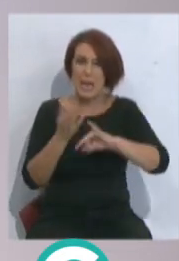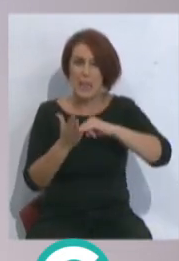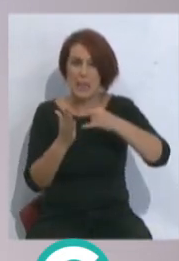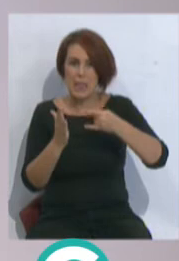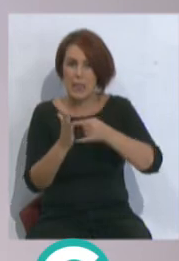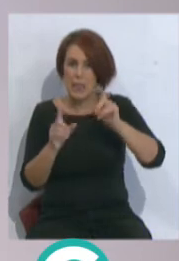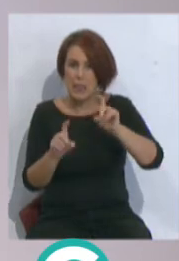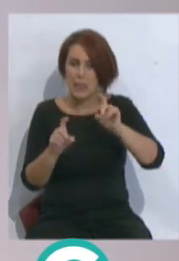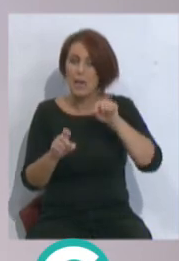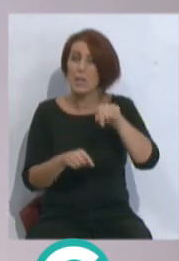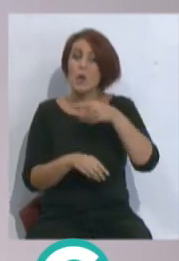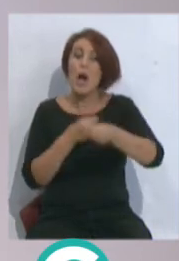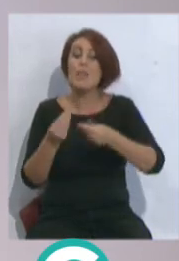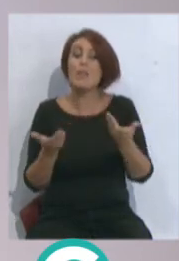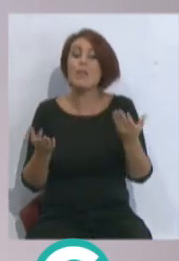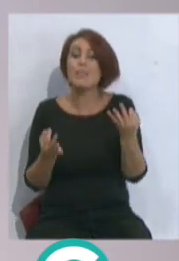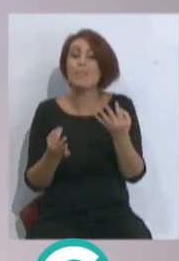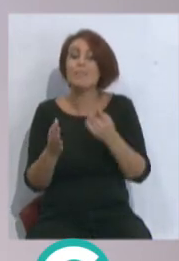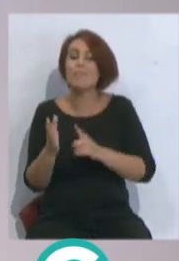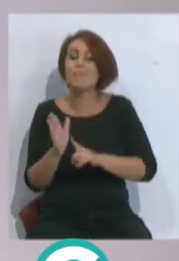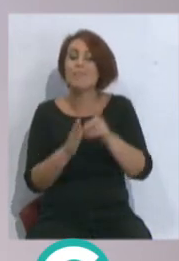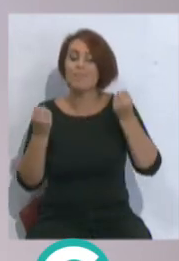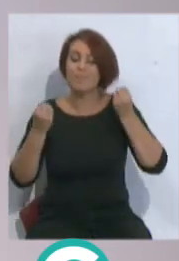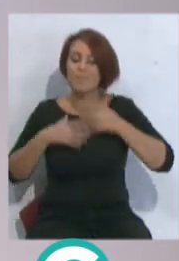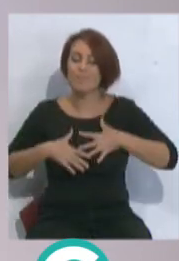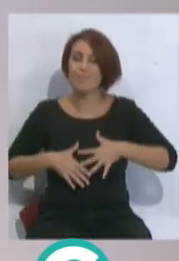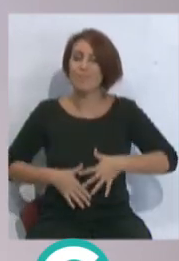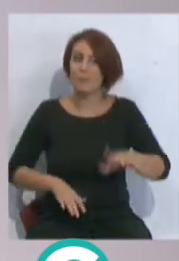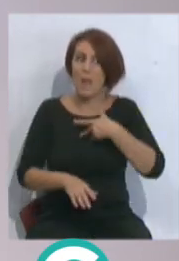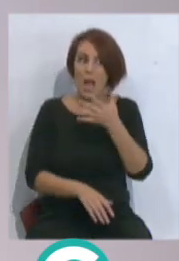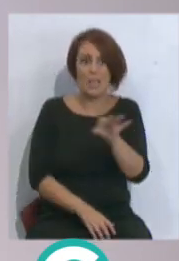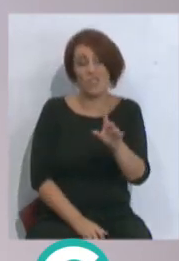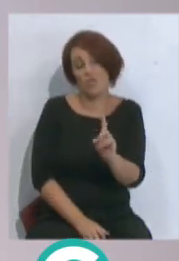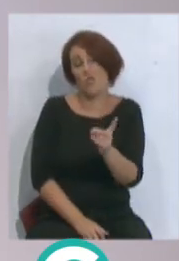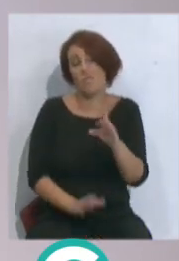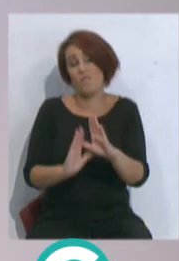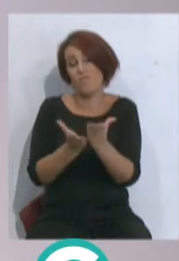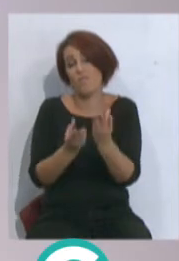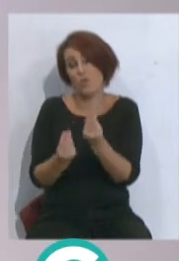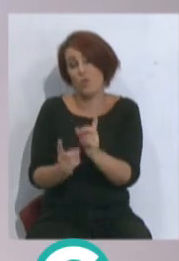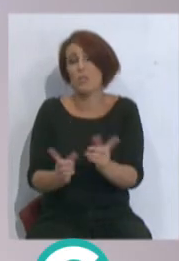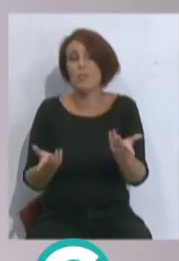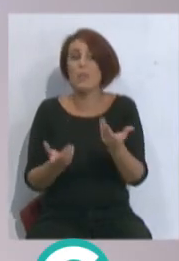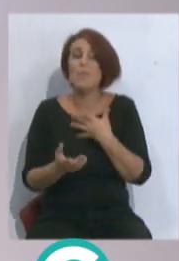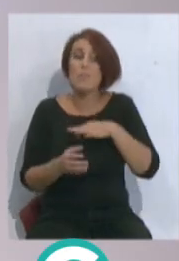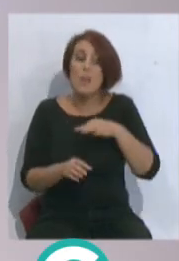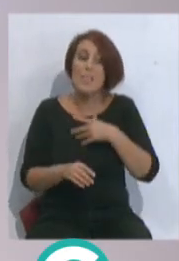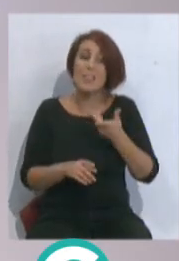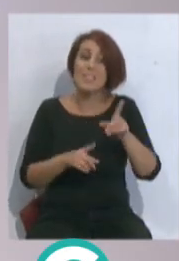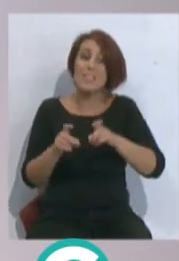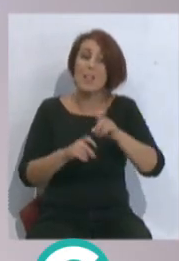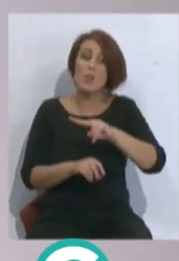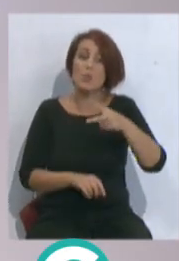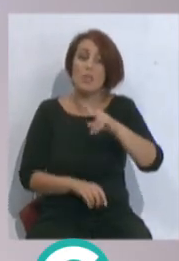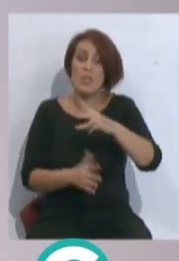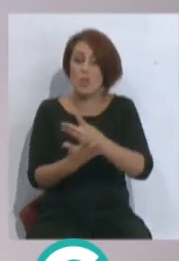y que eso va a hacer que el jugador crezca. Lógicamente no va a brillar como él quisiera ni va a tener tanto balón. A lo mejor quizás disfrute más cuando esté en la selección